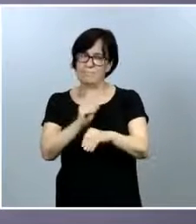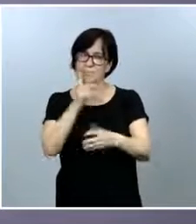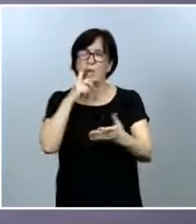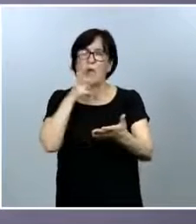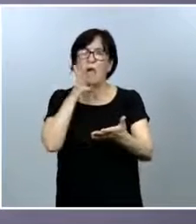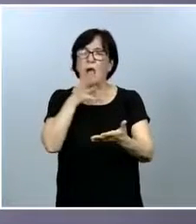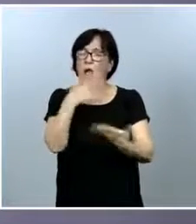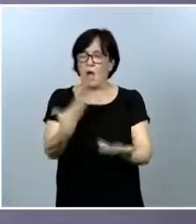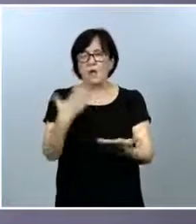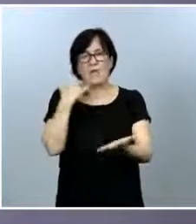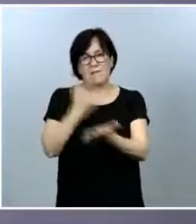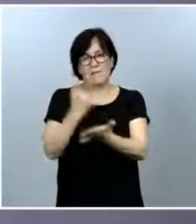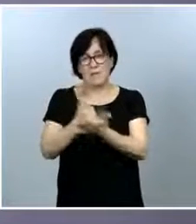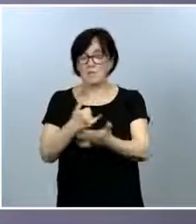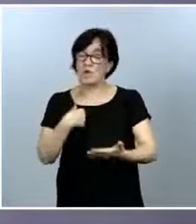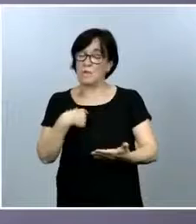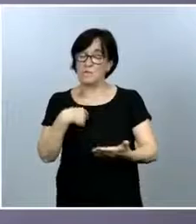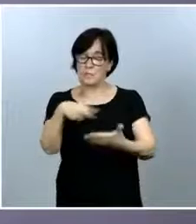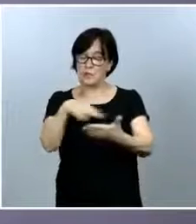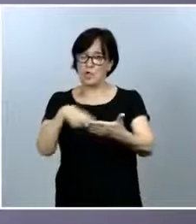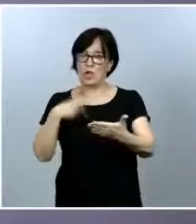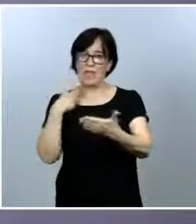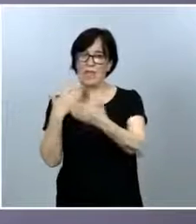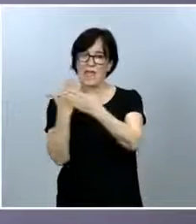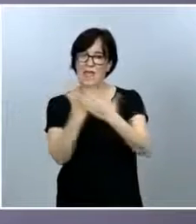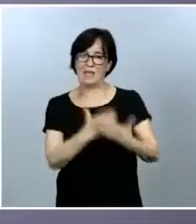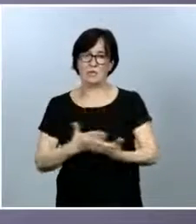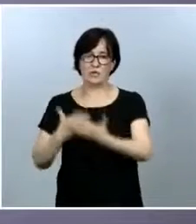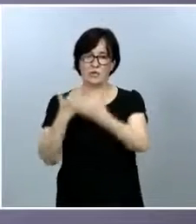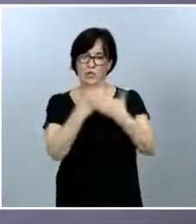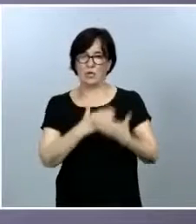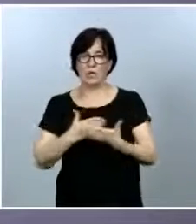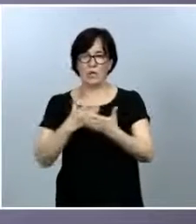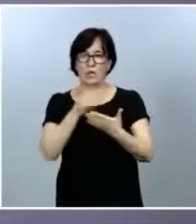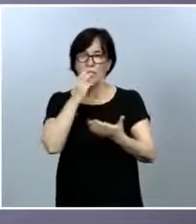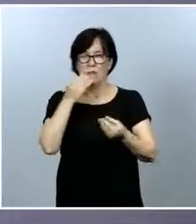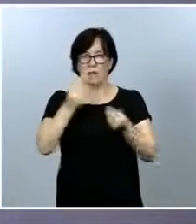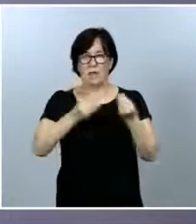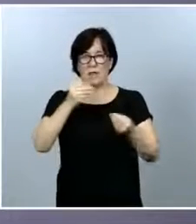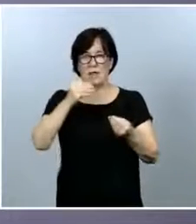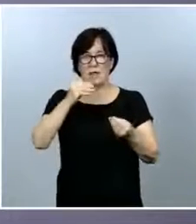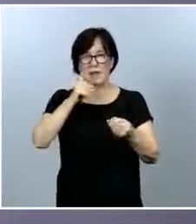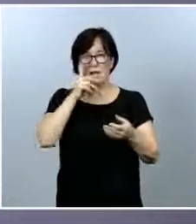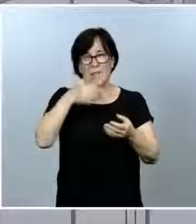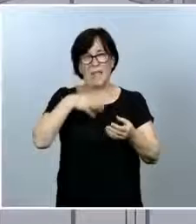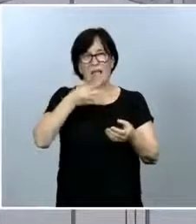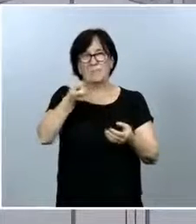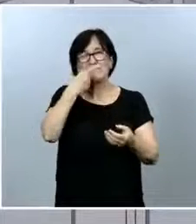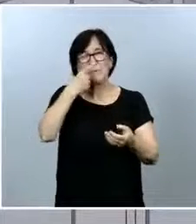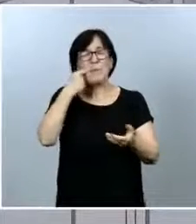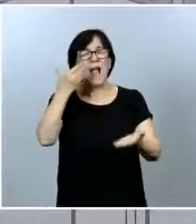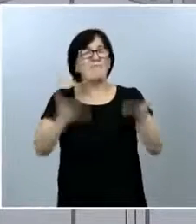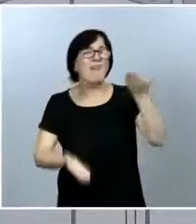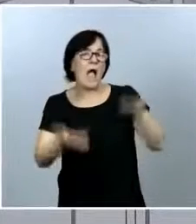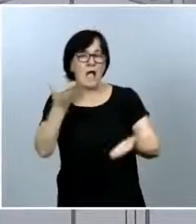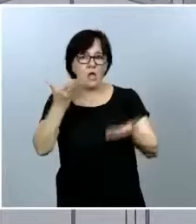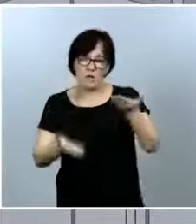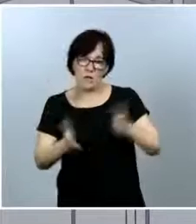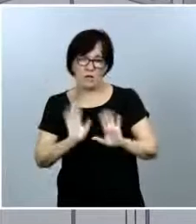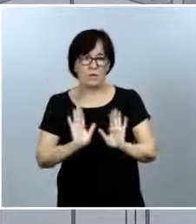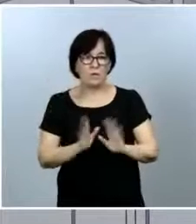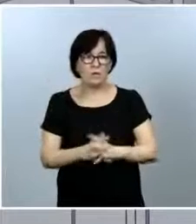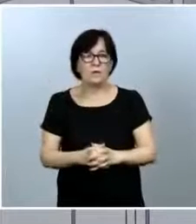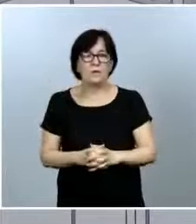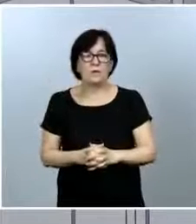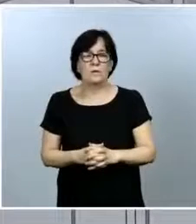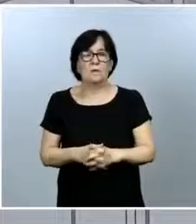Yo todavía no he leído estudios publicados sobre la Afinavir con los detalles suficientes para poder valorarlo. No voy a